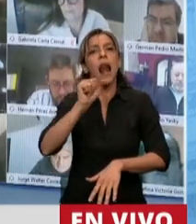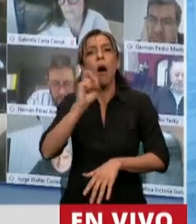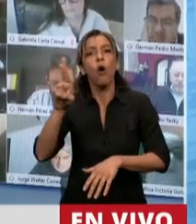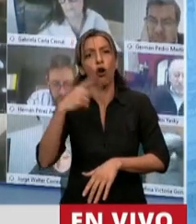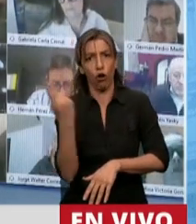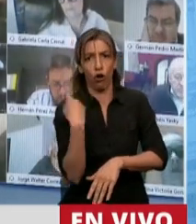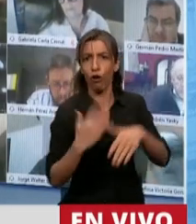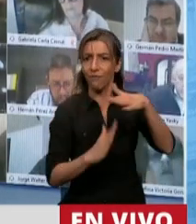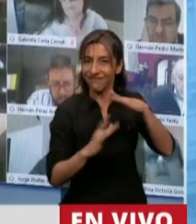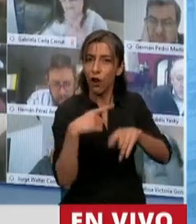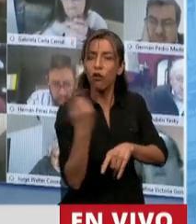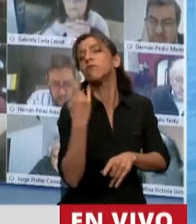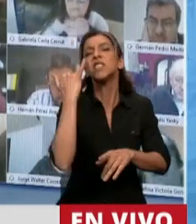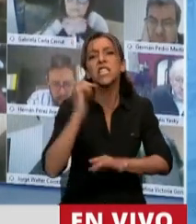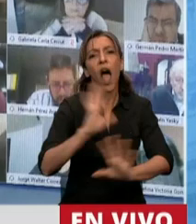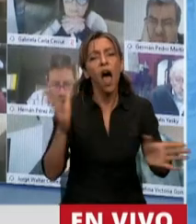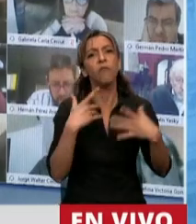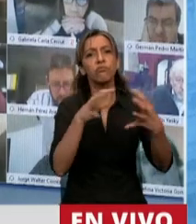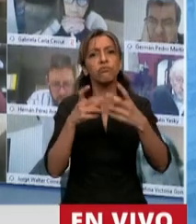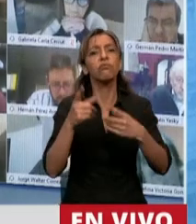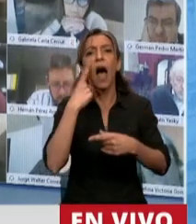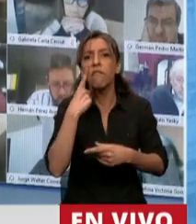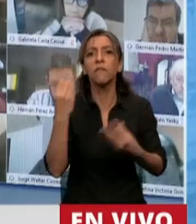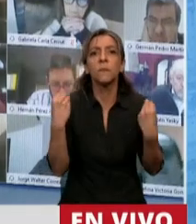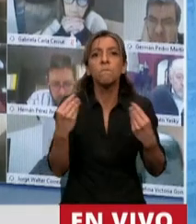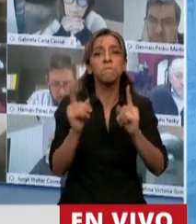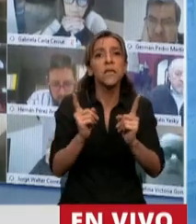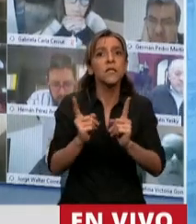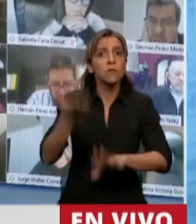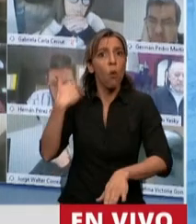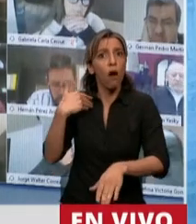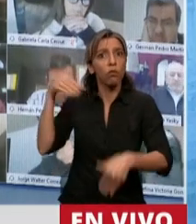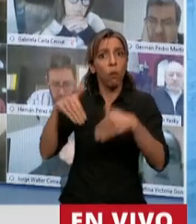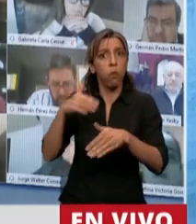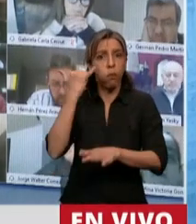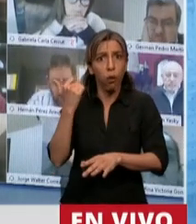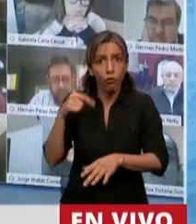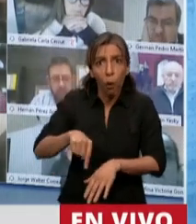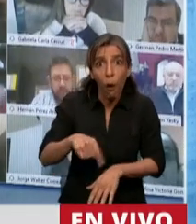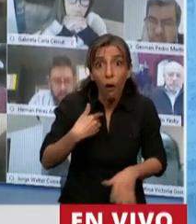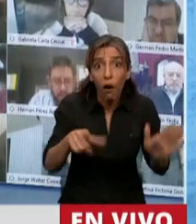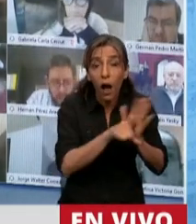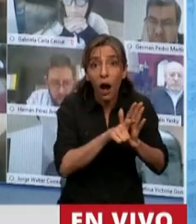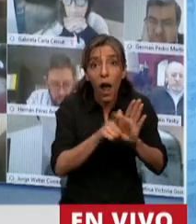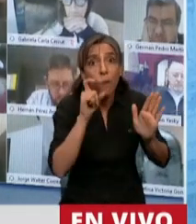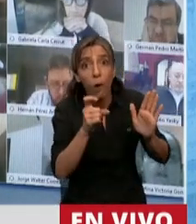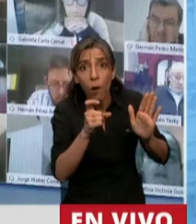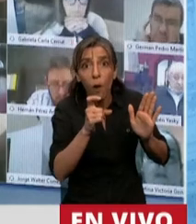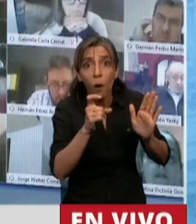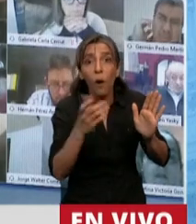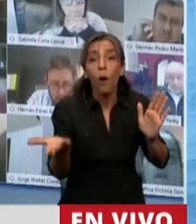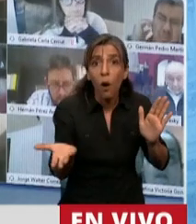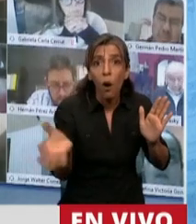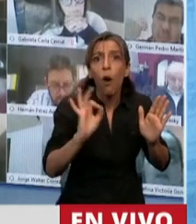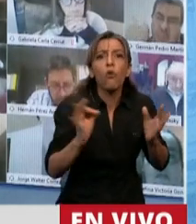en dudas si algo de lo que habíamos votado hasta acá podía ser cuestionada su legalidad, ninguna duda. Todo